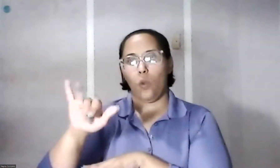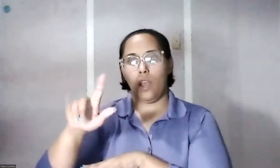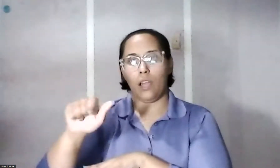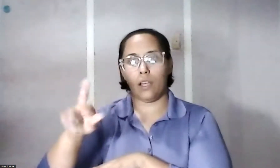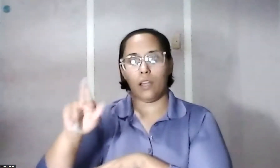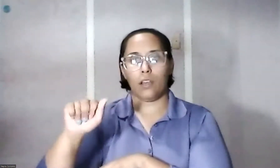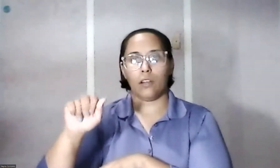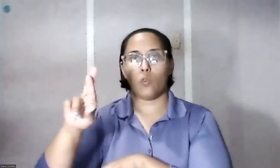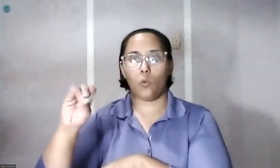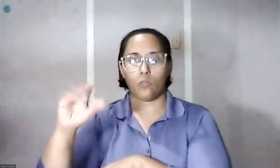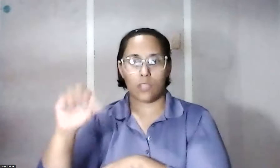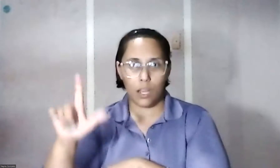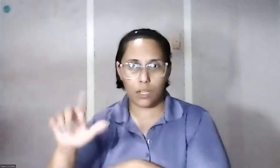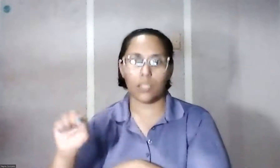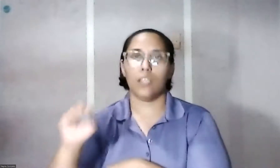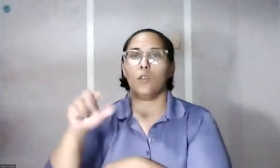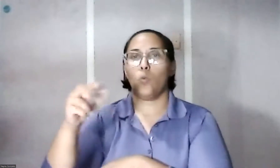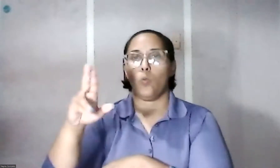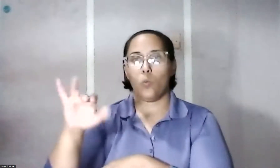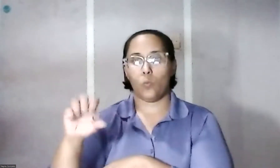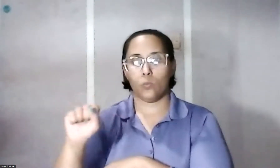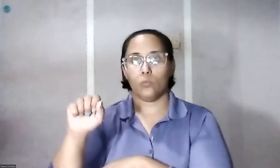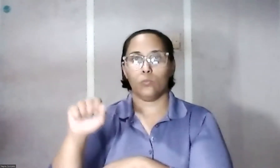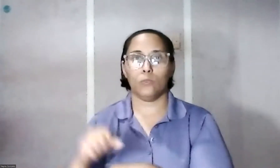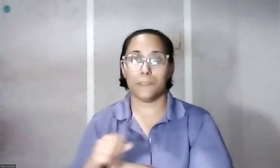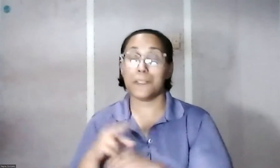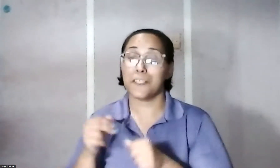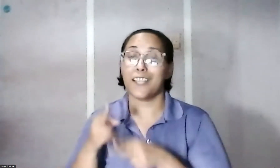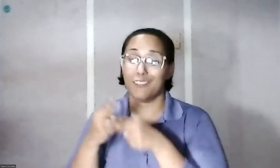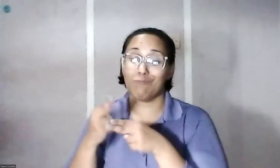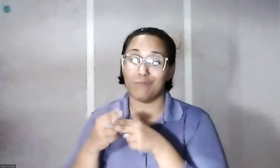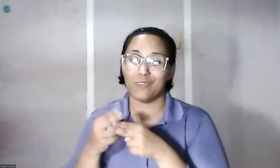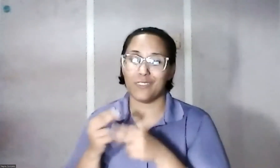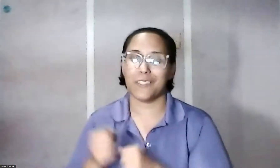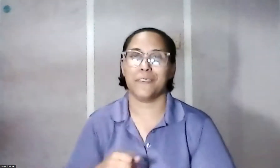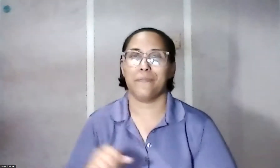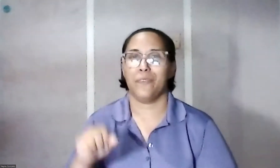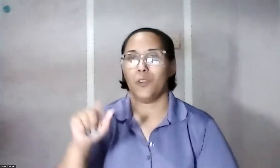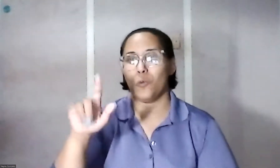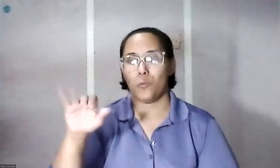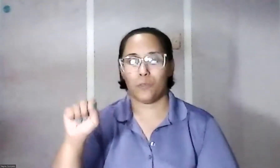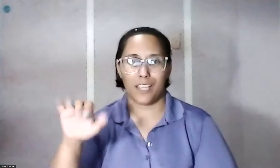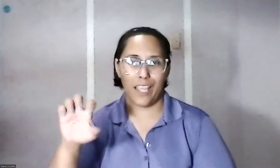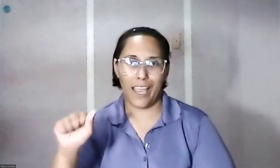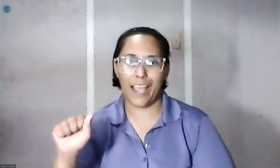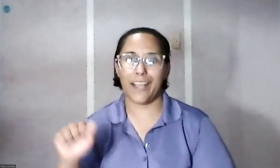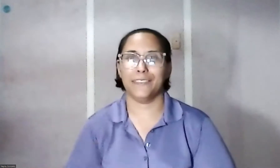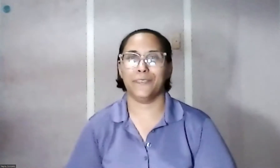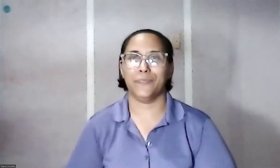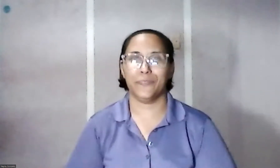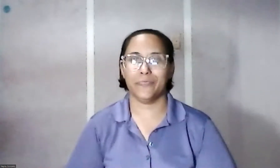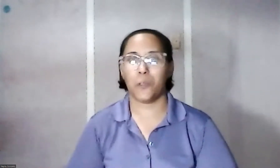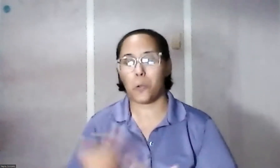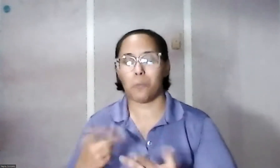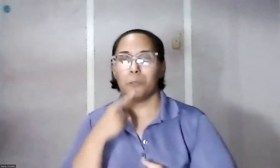Luz Odilea Font, se llamaba así Luz Odilea, supimos, no Luz Odilia, como se